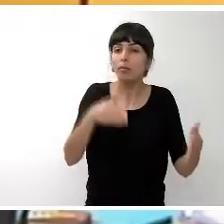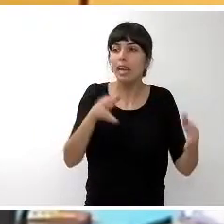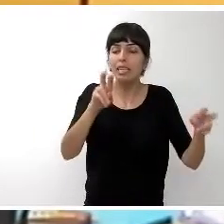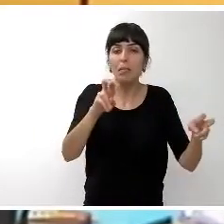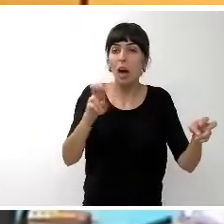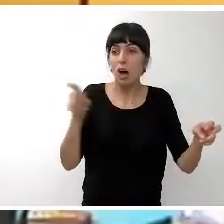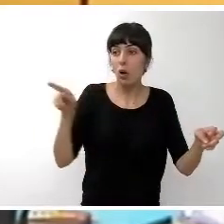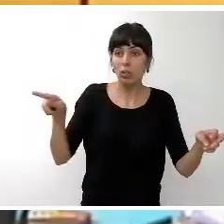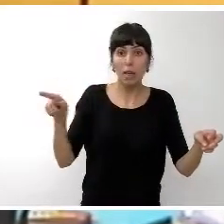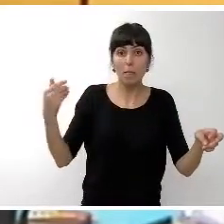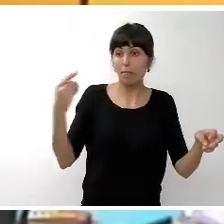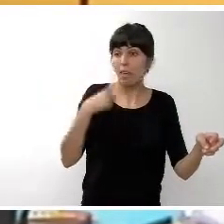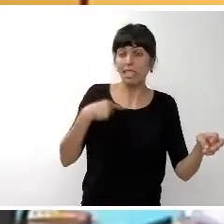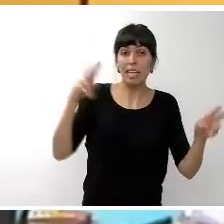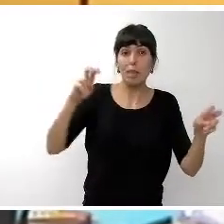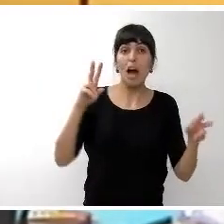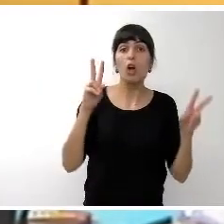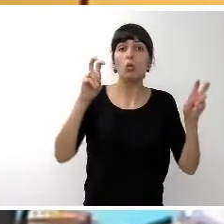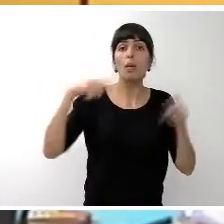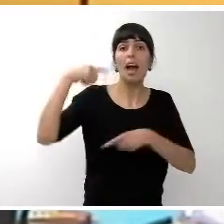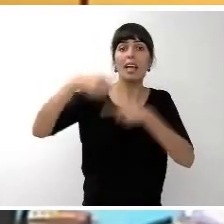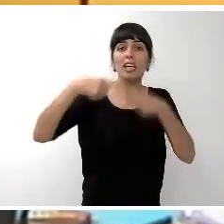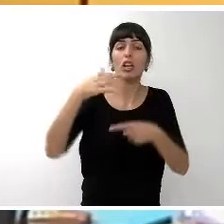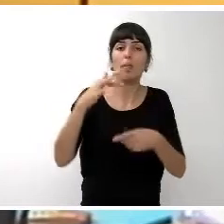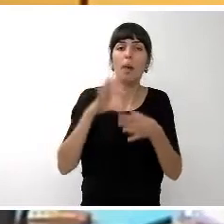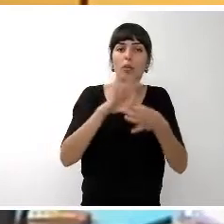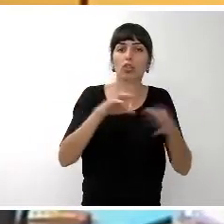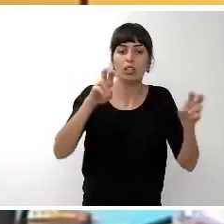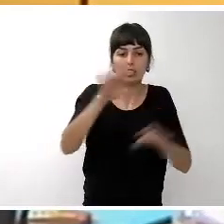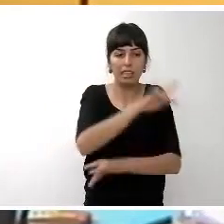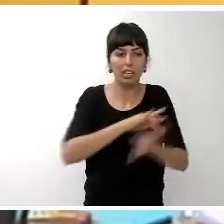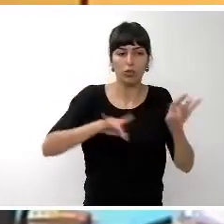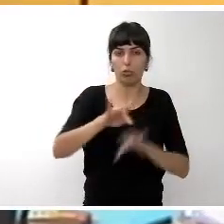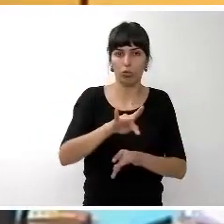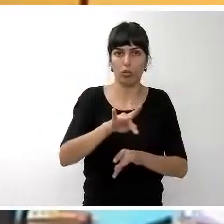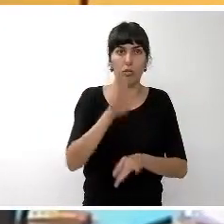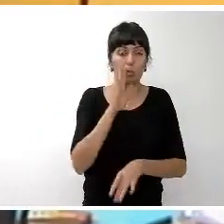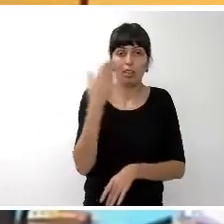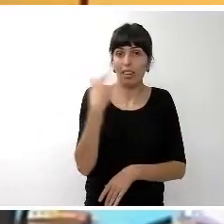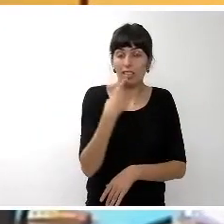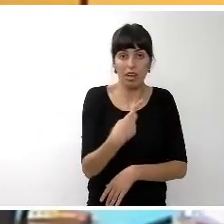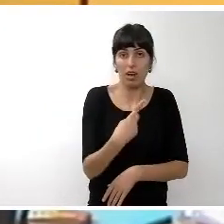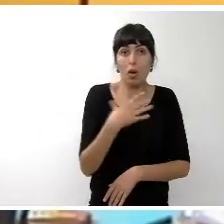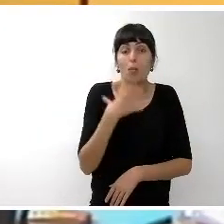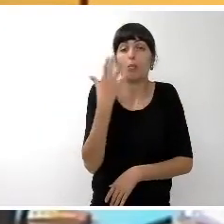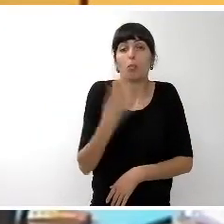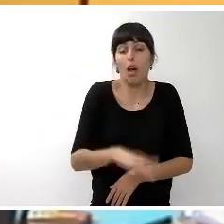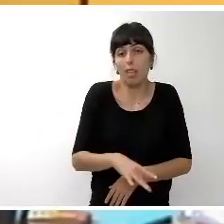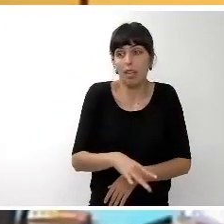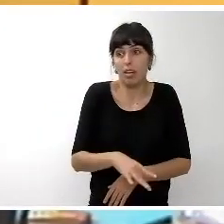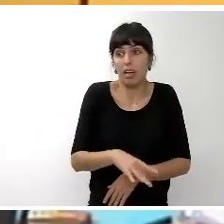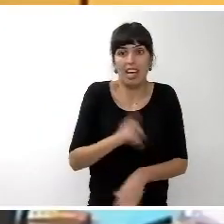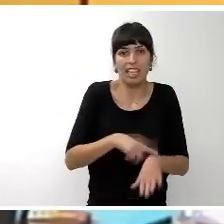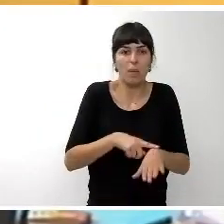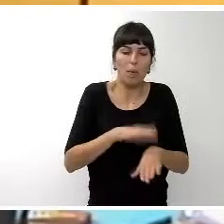plantea de las nuevas generaciones y de su vinculación con el territorio y como decía antes, probablemente no hay tiempo